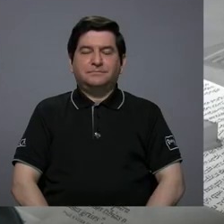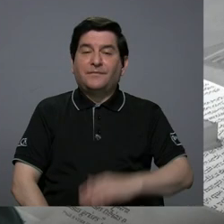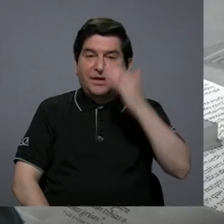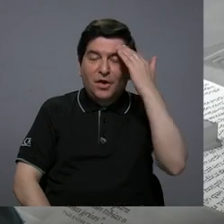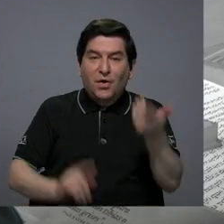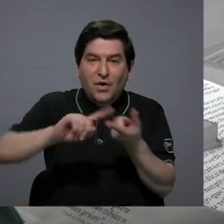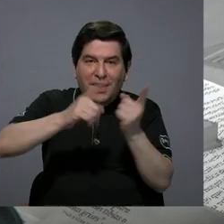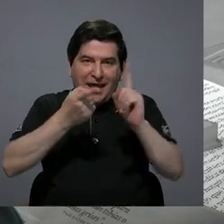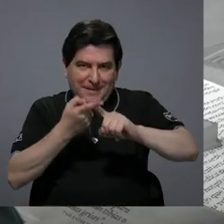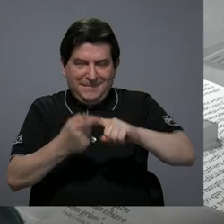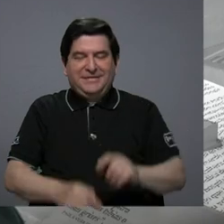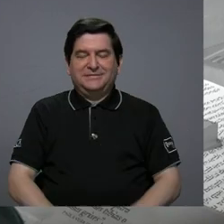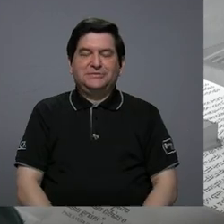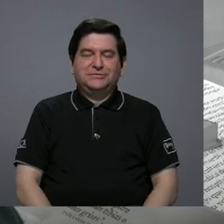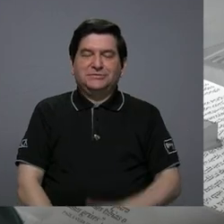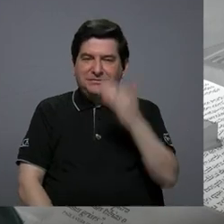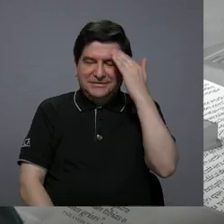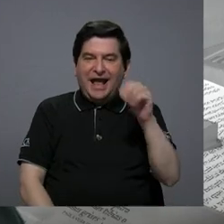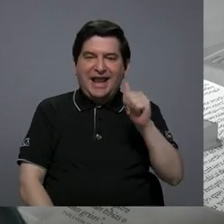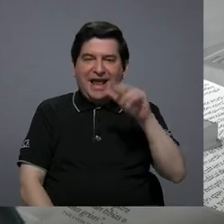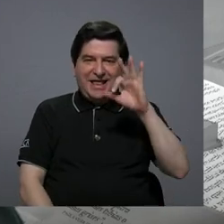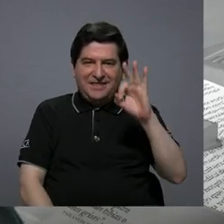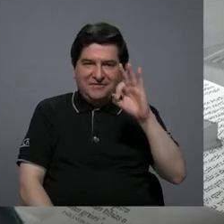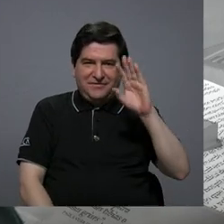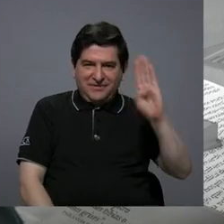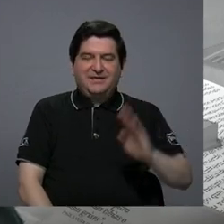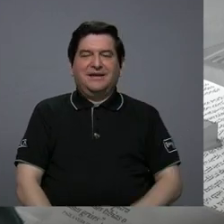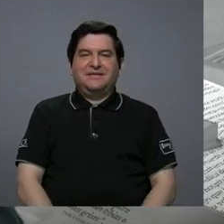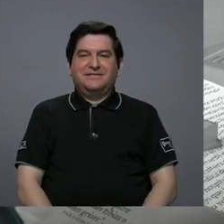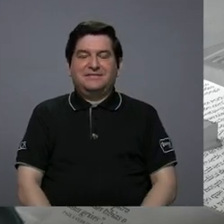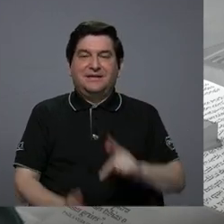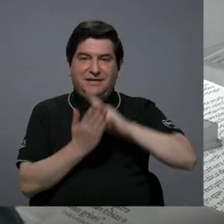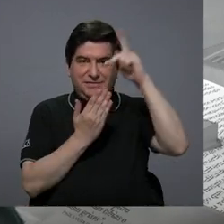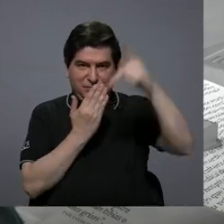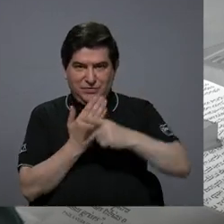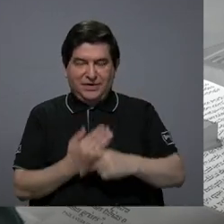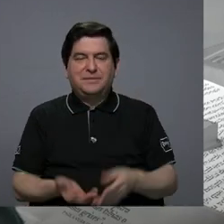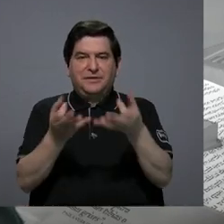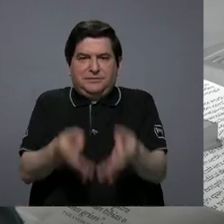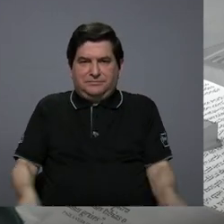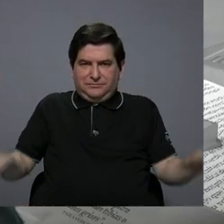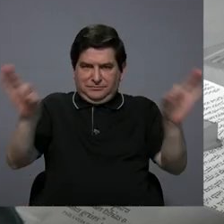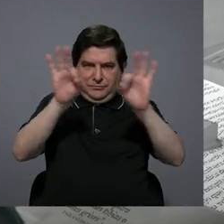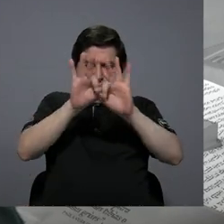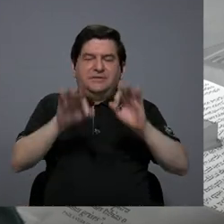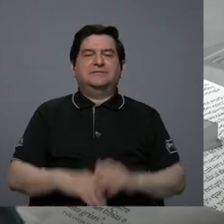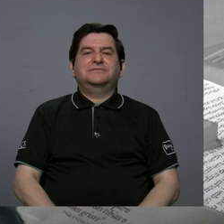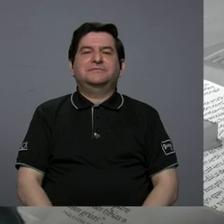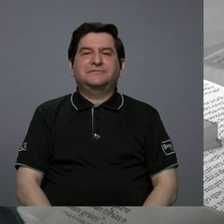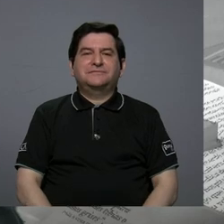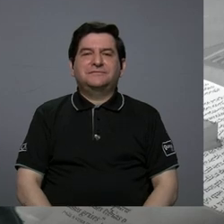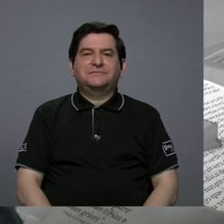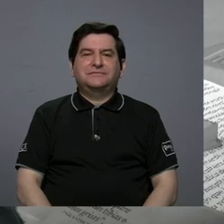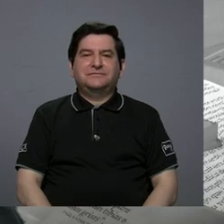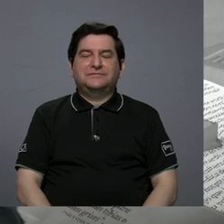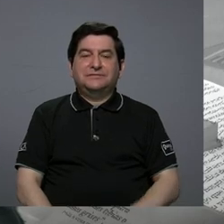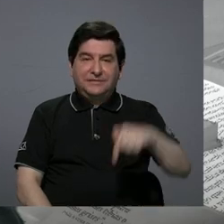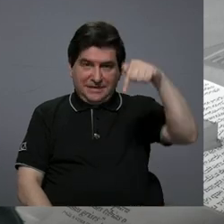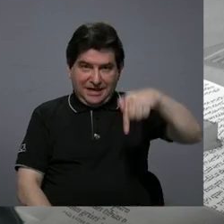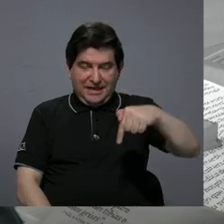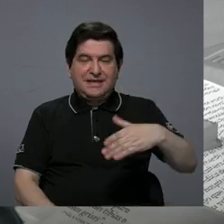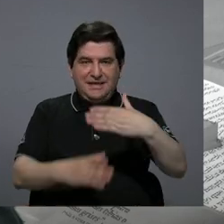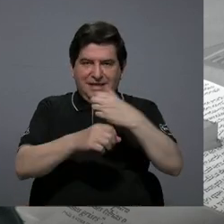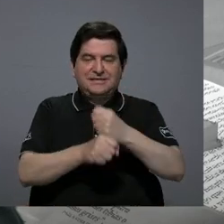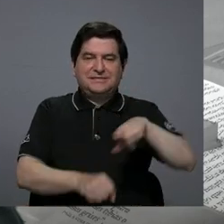Hola amigos y amigas, les saluda Alejandra Fernández Bonilla del Programa Lo que Importa que lo producimos